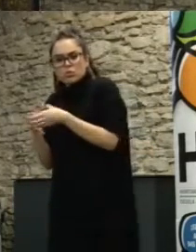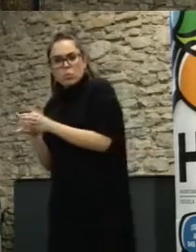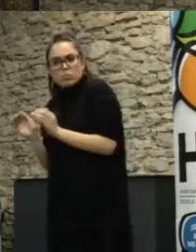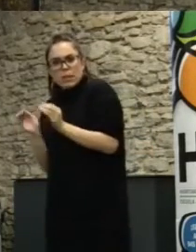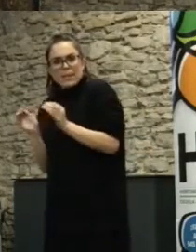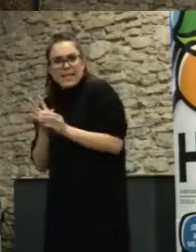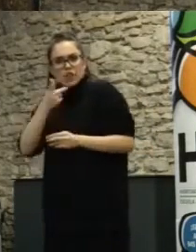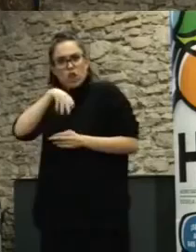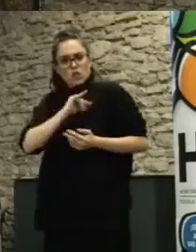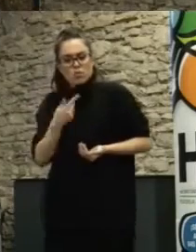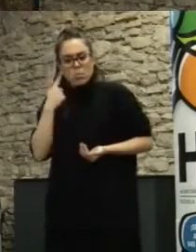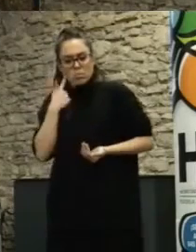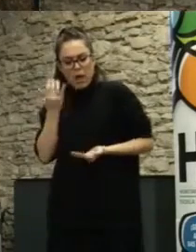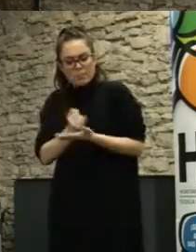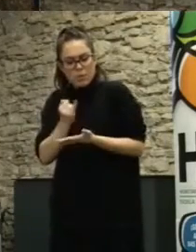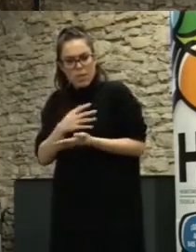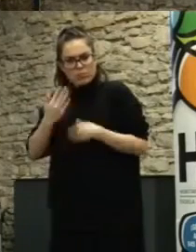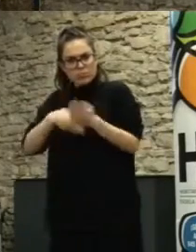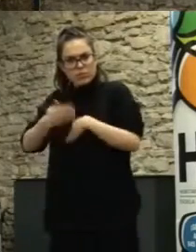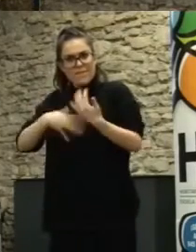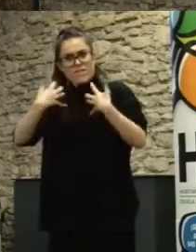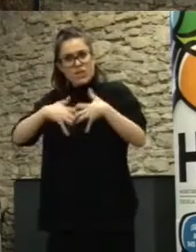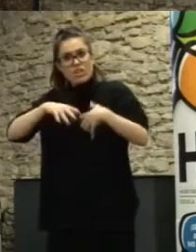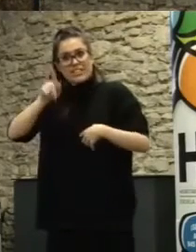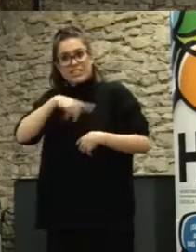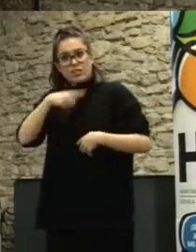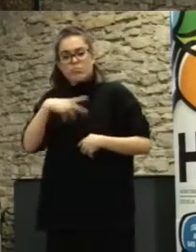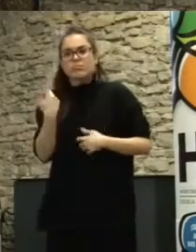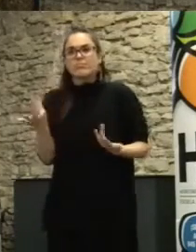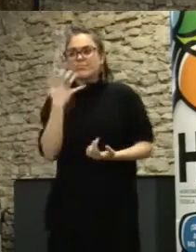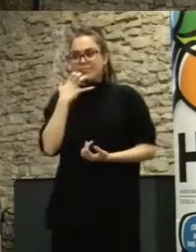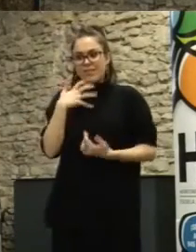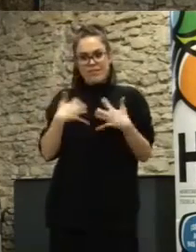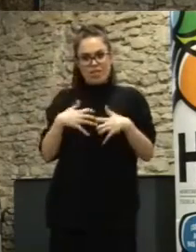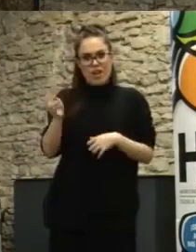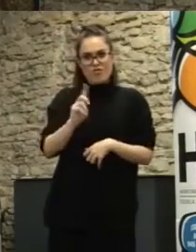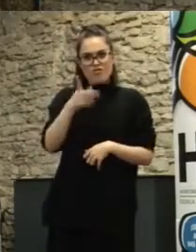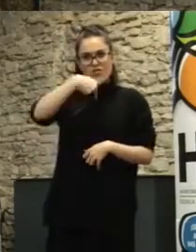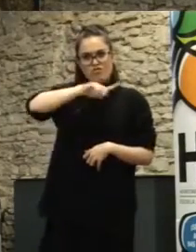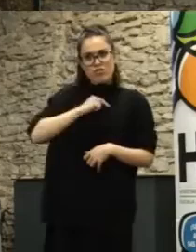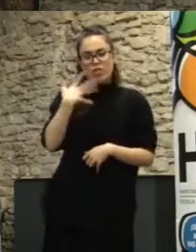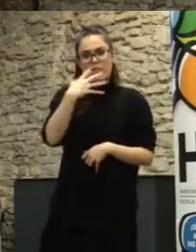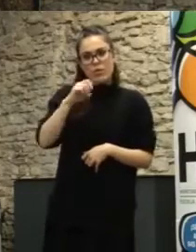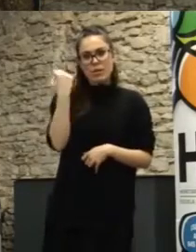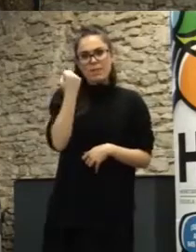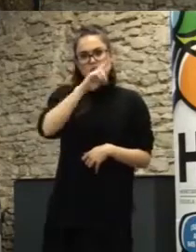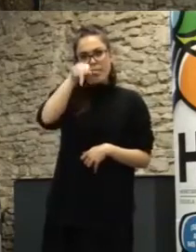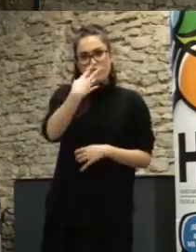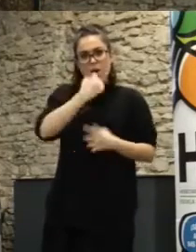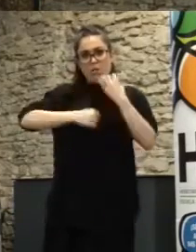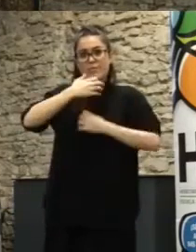vamos a probar cómo funciona si no funciona nos ahorramos 50 millones de euros ¿no? si no los tiramos a la basura